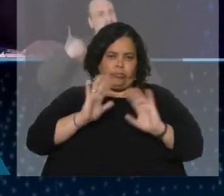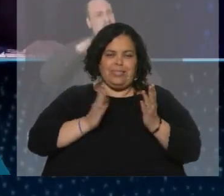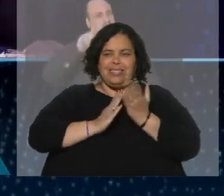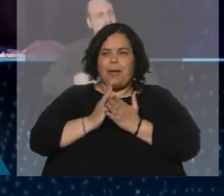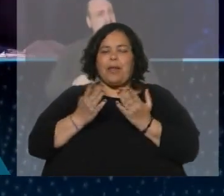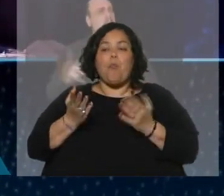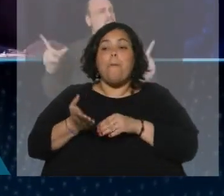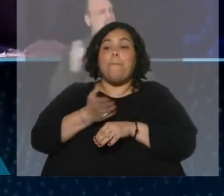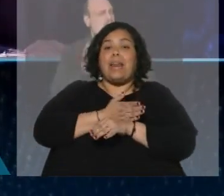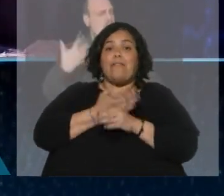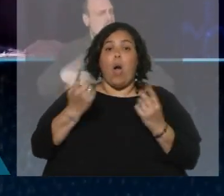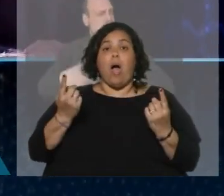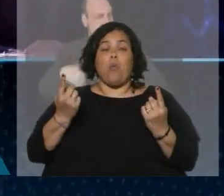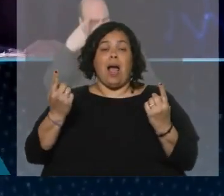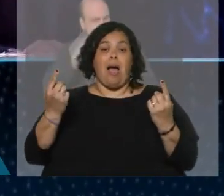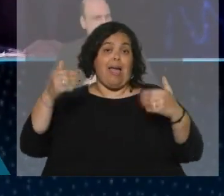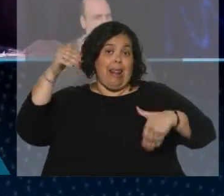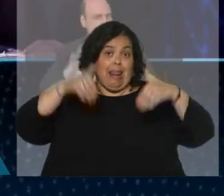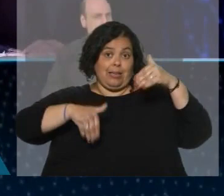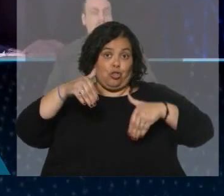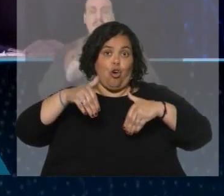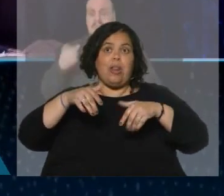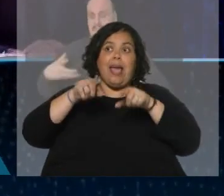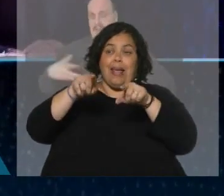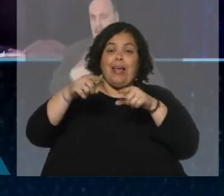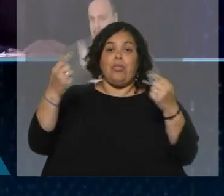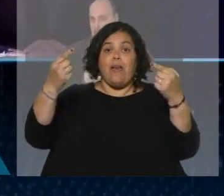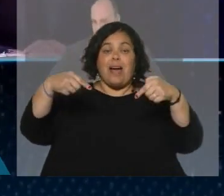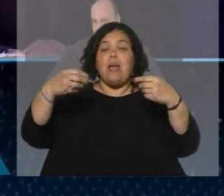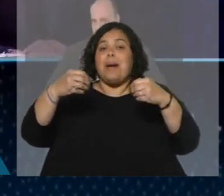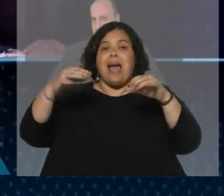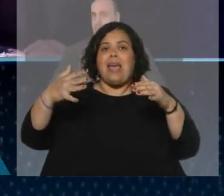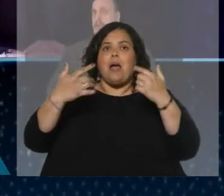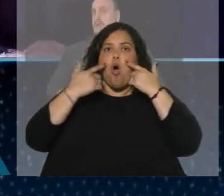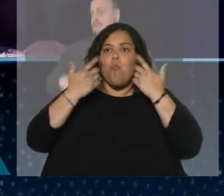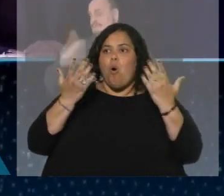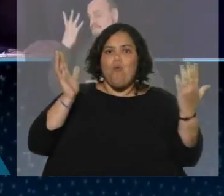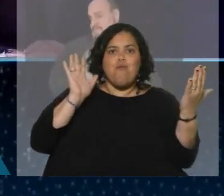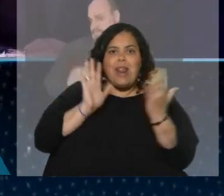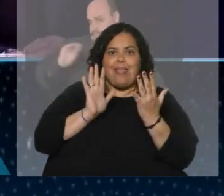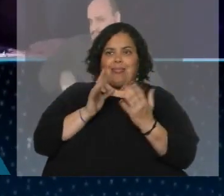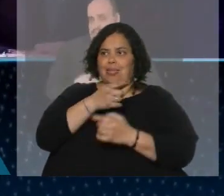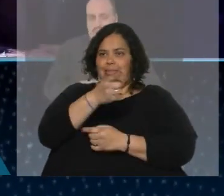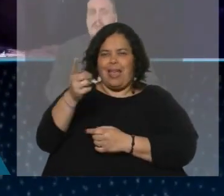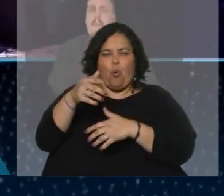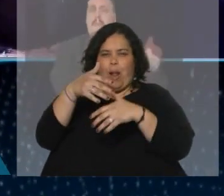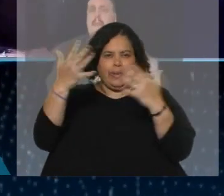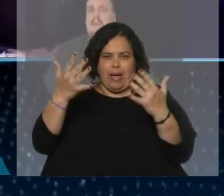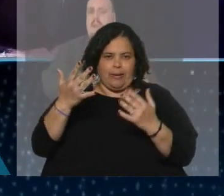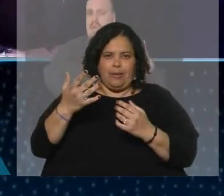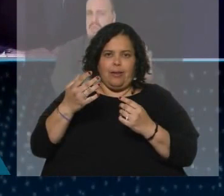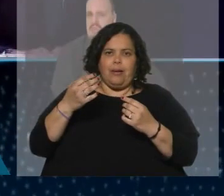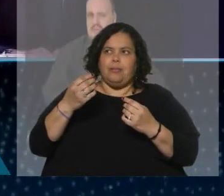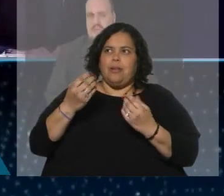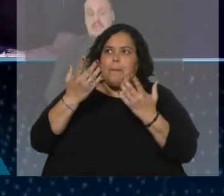valor de enfrentar a quienes pretenden dirigir un país, sea Argentina o sea otro. Eso es lo principal. Y fue un debate